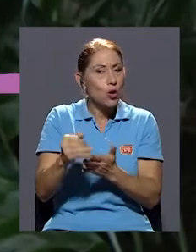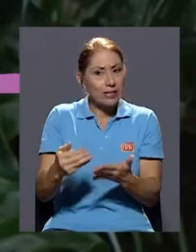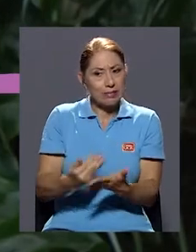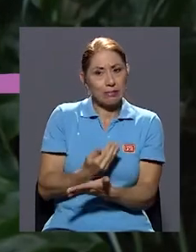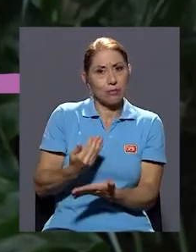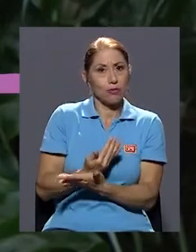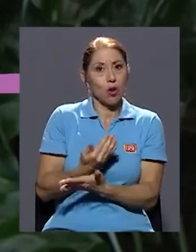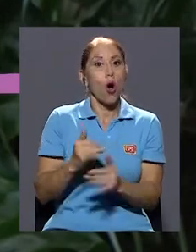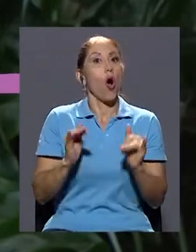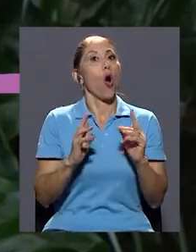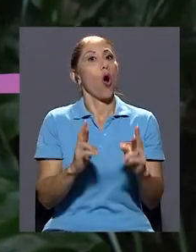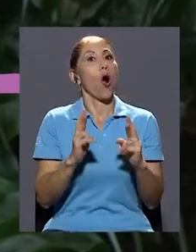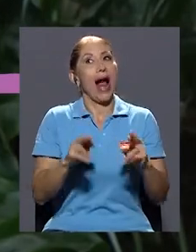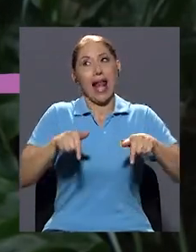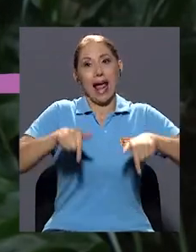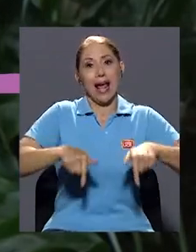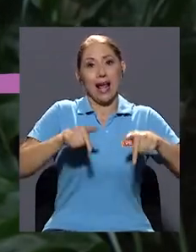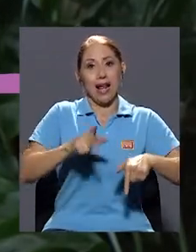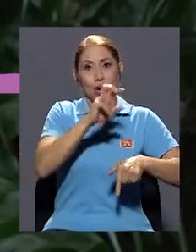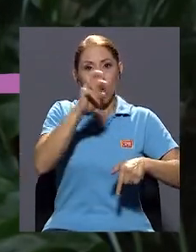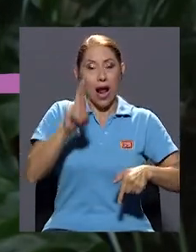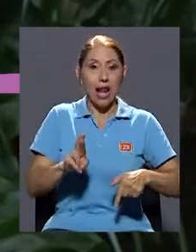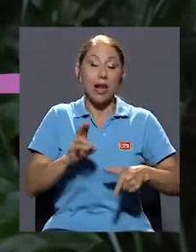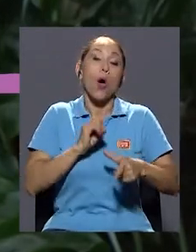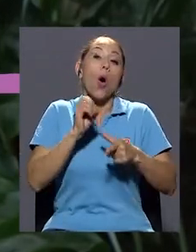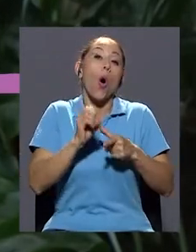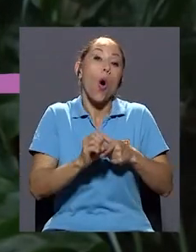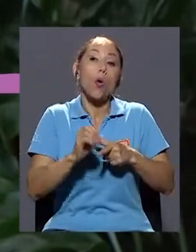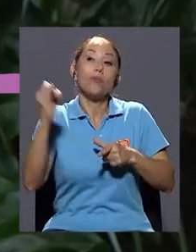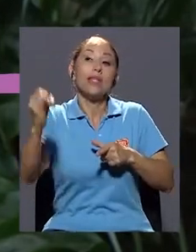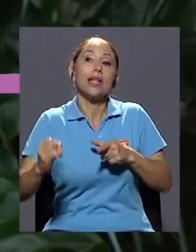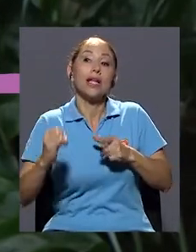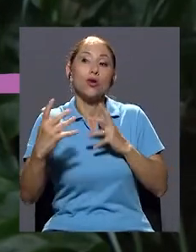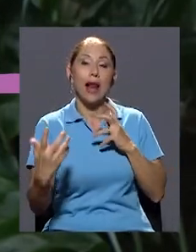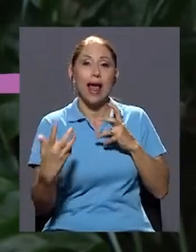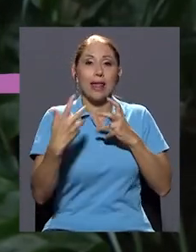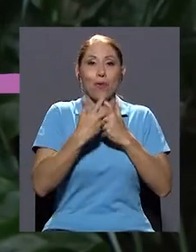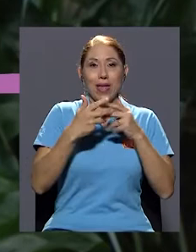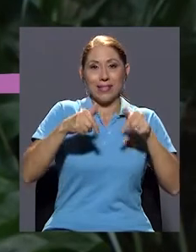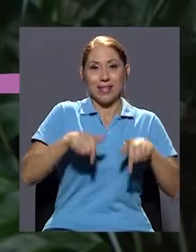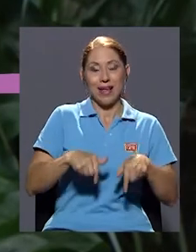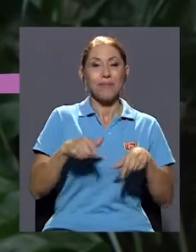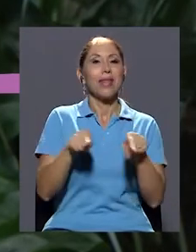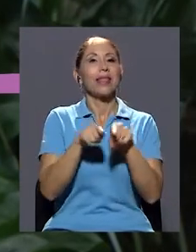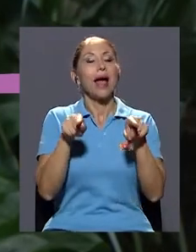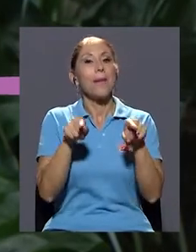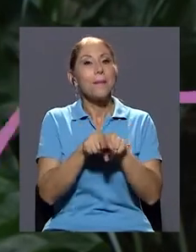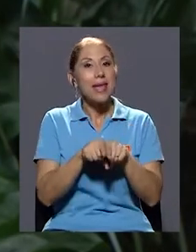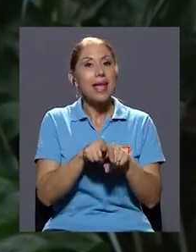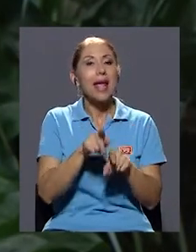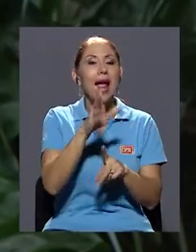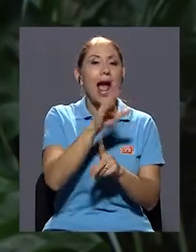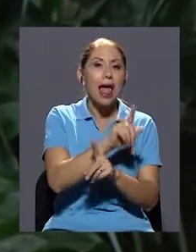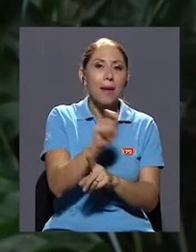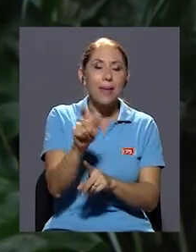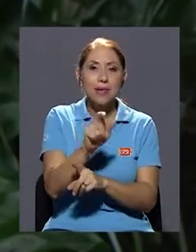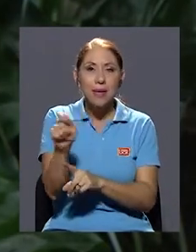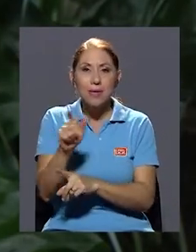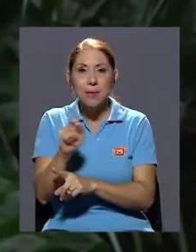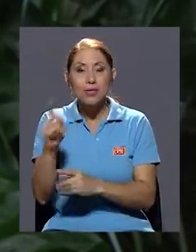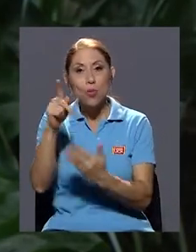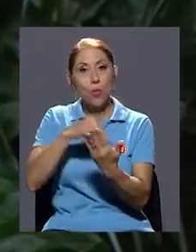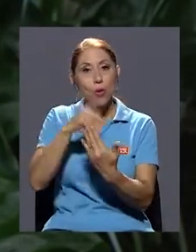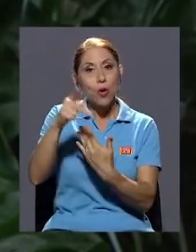ojalá, locales, y si no, pues, por lo menos adecuadas a nuestro contexto. También tenemos un espacio mensual en la radio